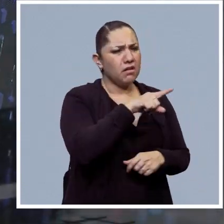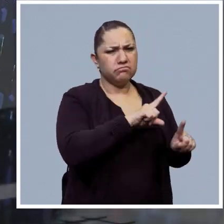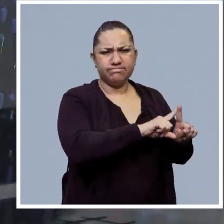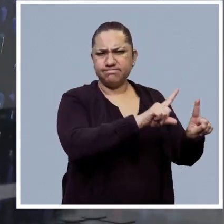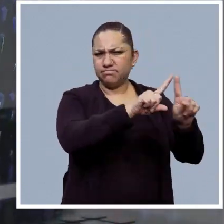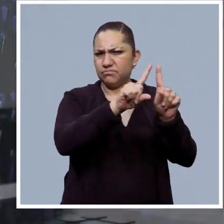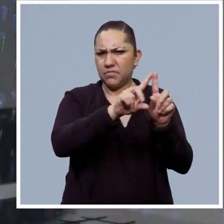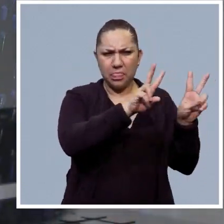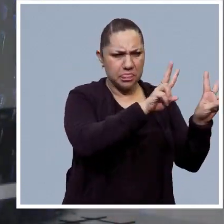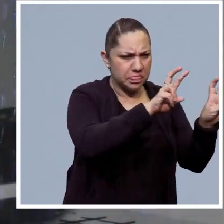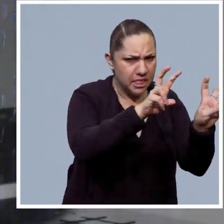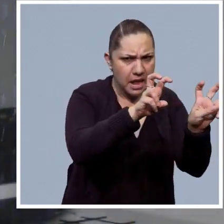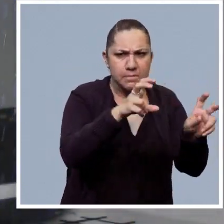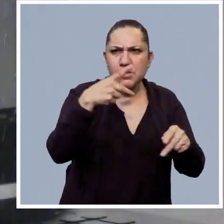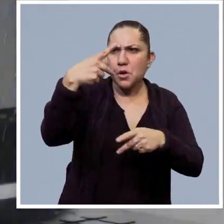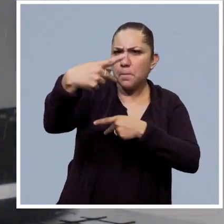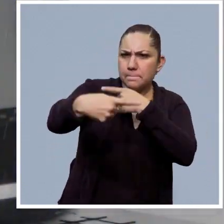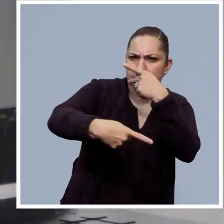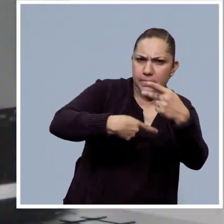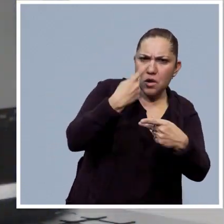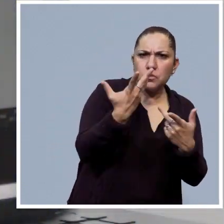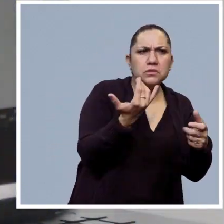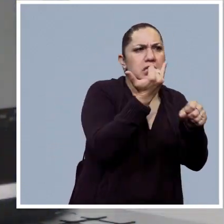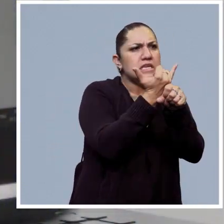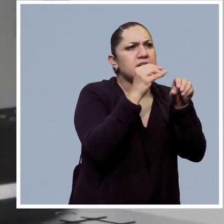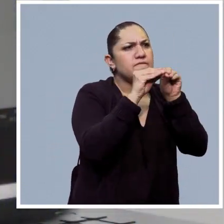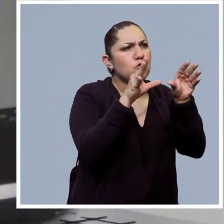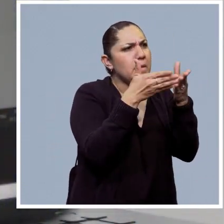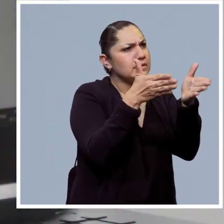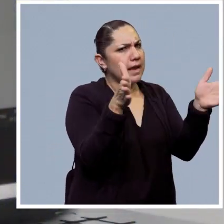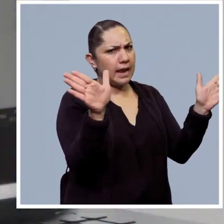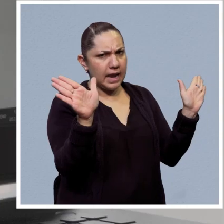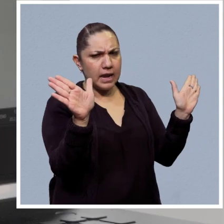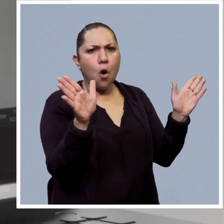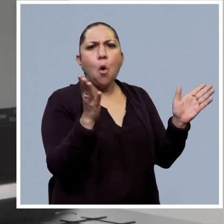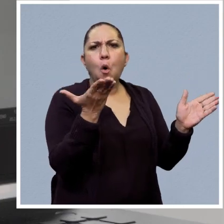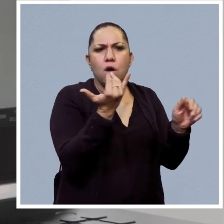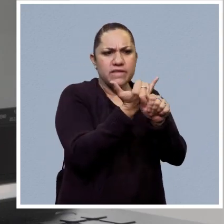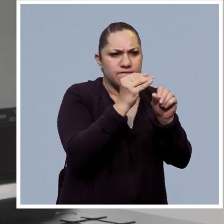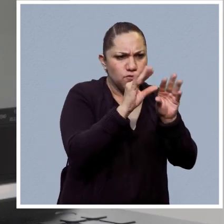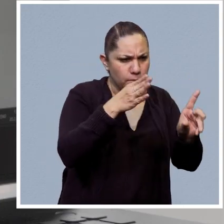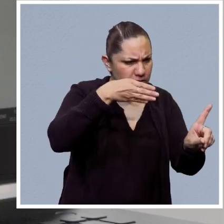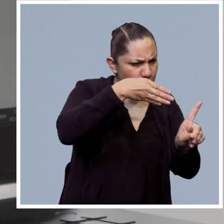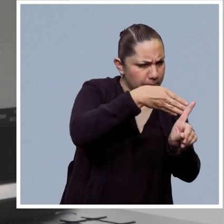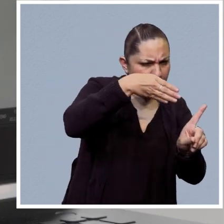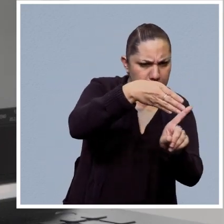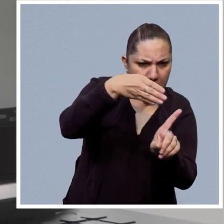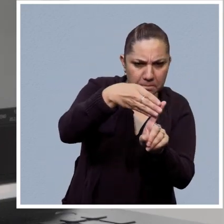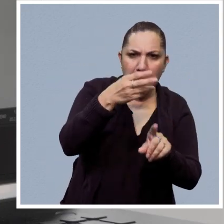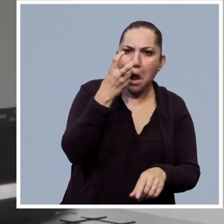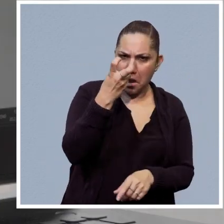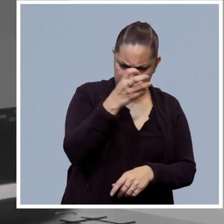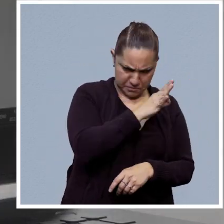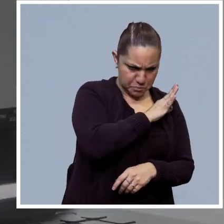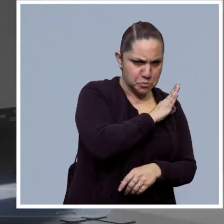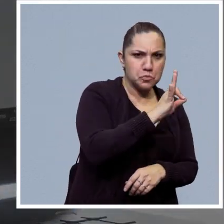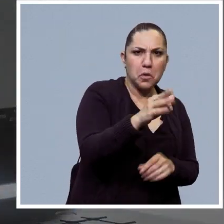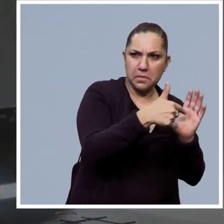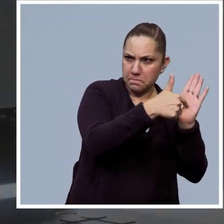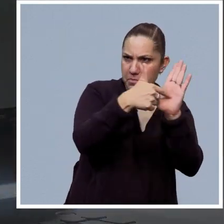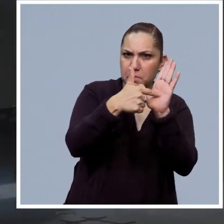GPT chat puede responder a una amplia variedad de temas y preguntas, desde consultas de información general hasta preguntas más